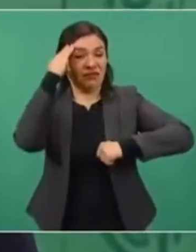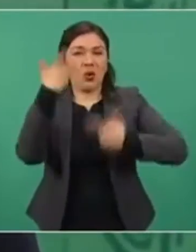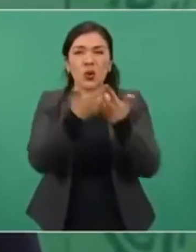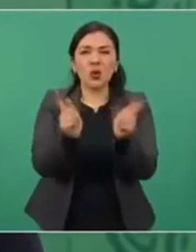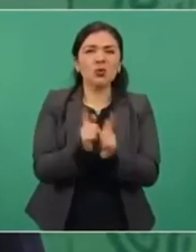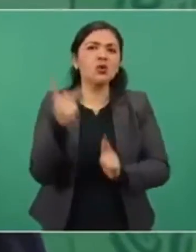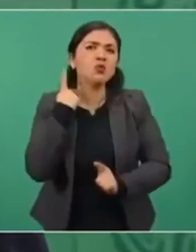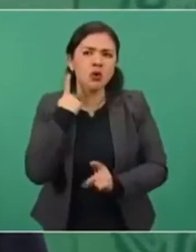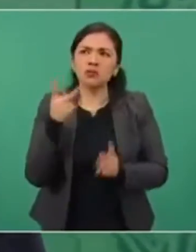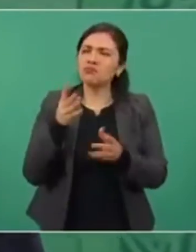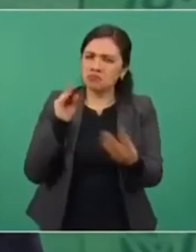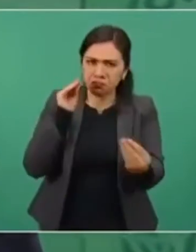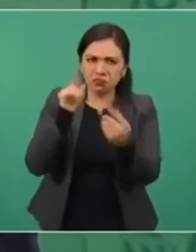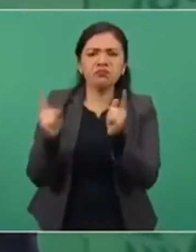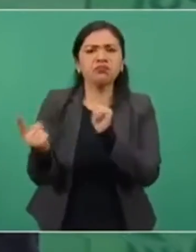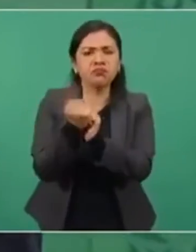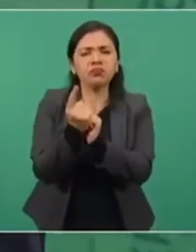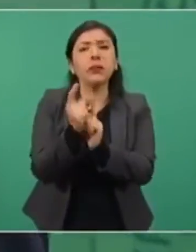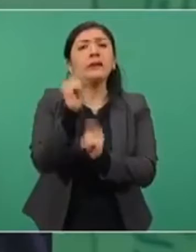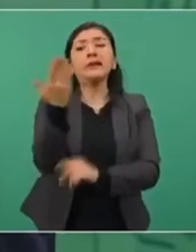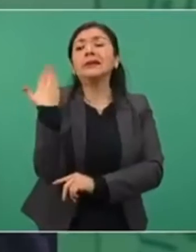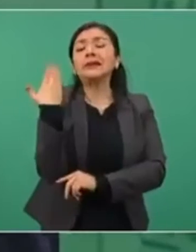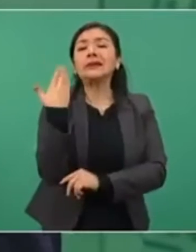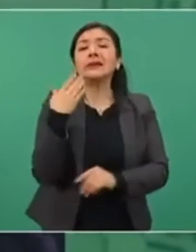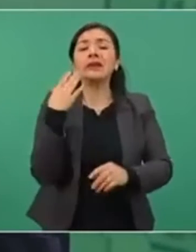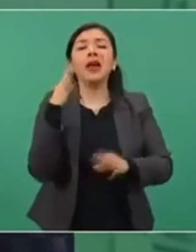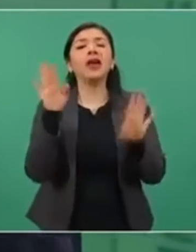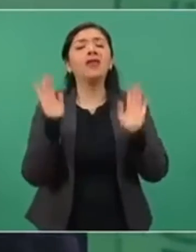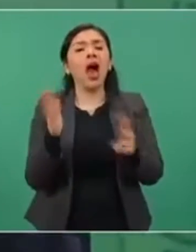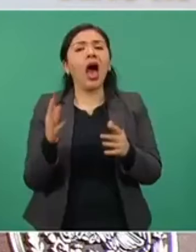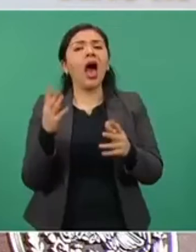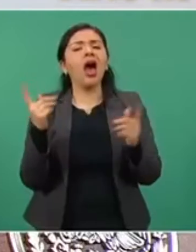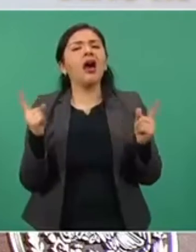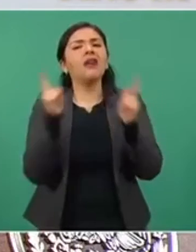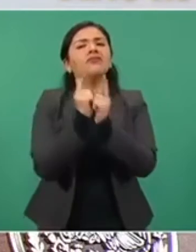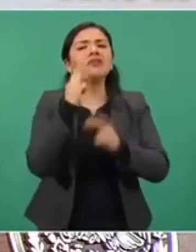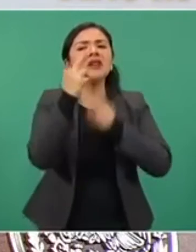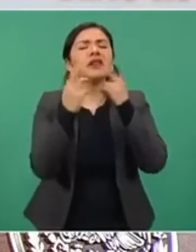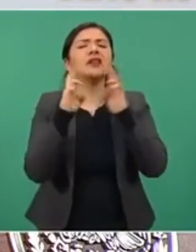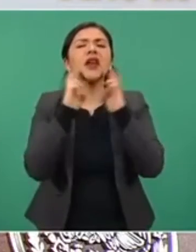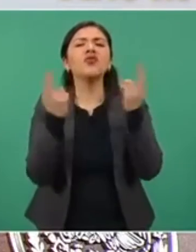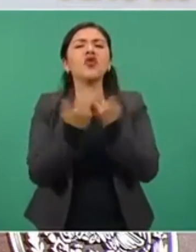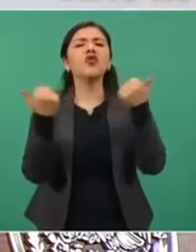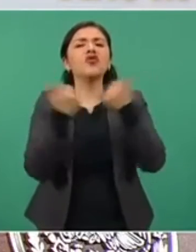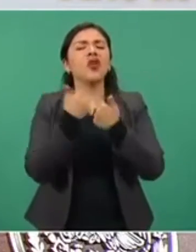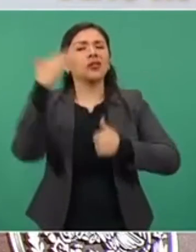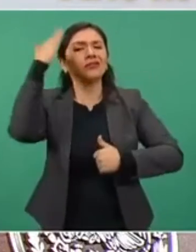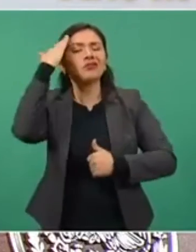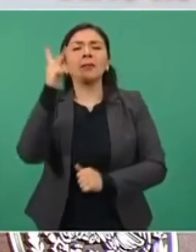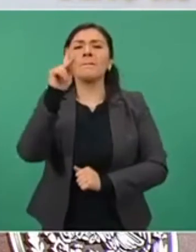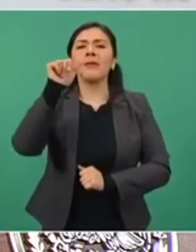abrir un diálogo con el PAN, habla constantemente con dirigentes del PRI,